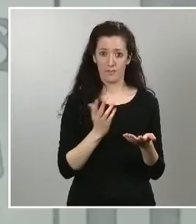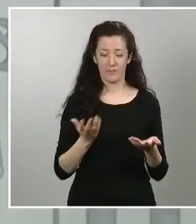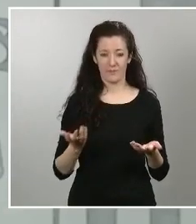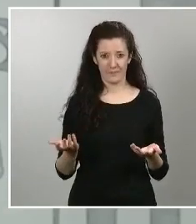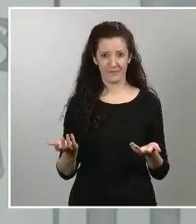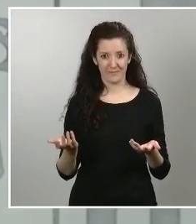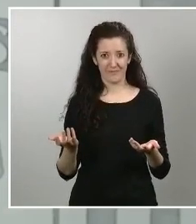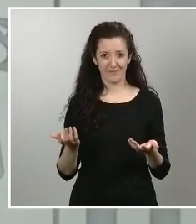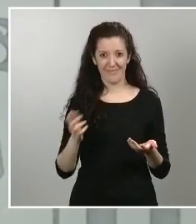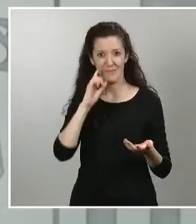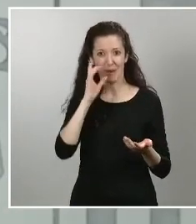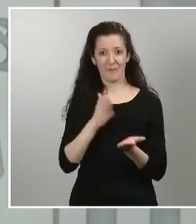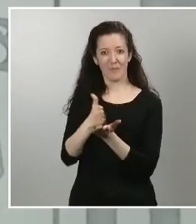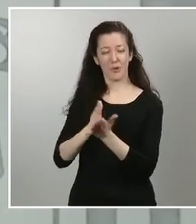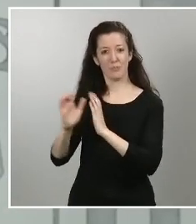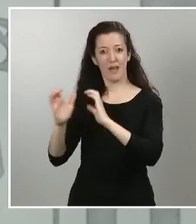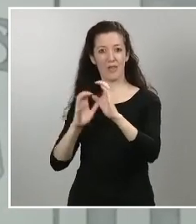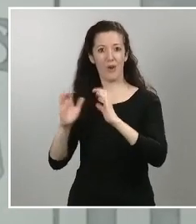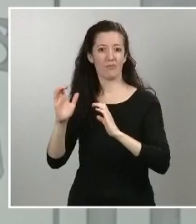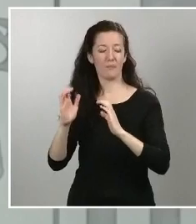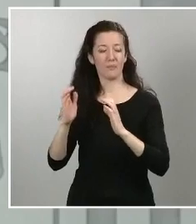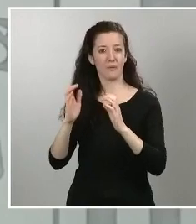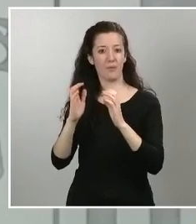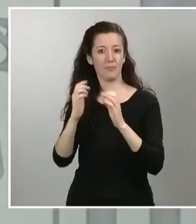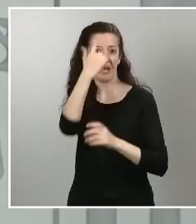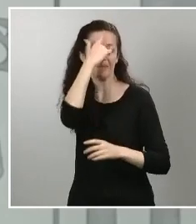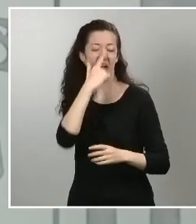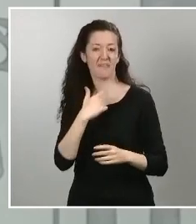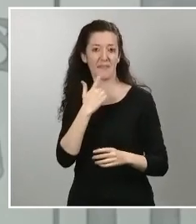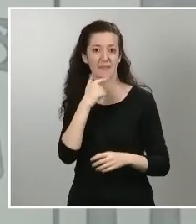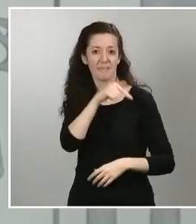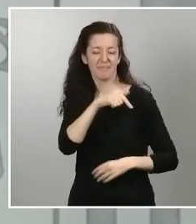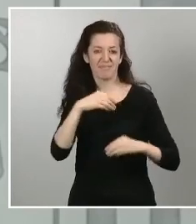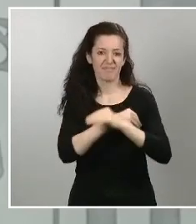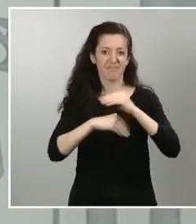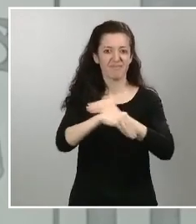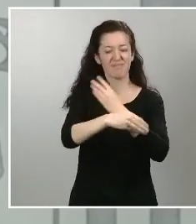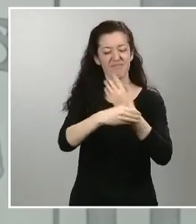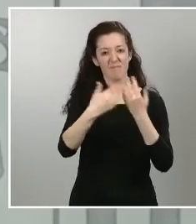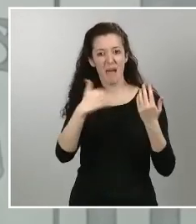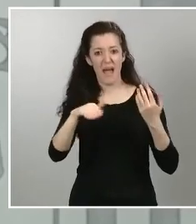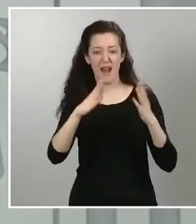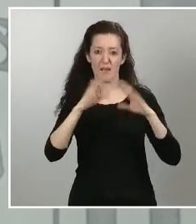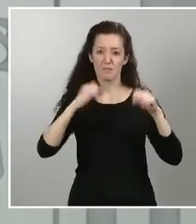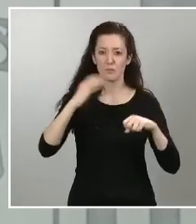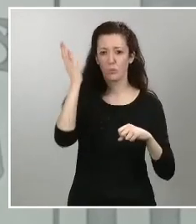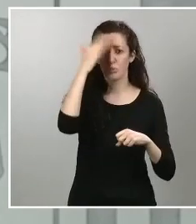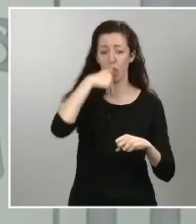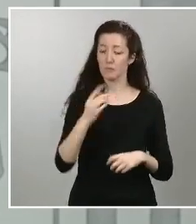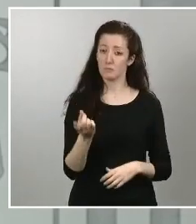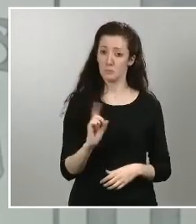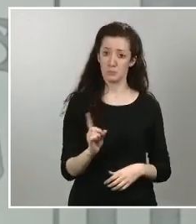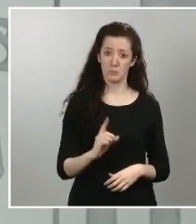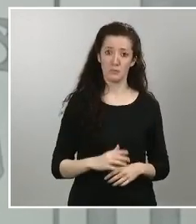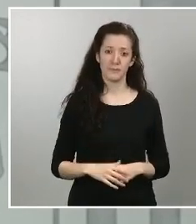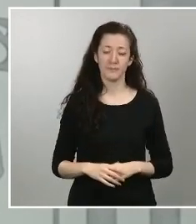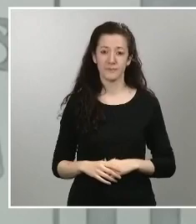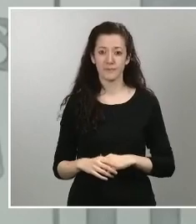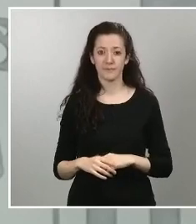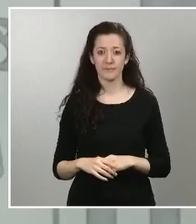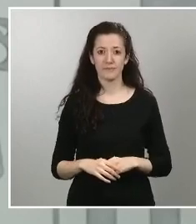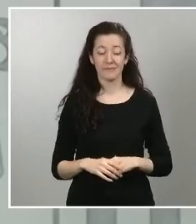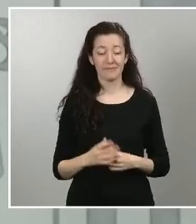trabaja son sobre las coincidencias y las cuestiones en las que podemos trabajar juntos siempre llama la atención que se produzca